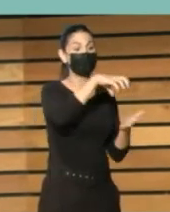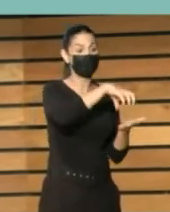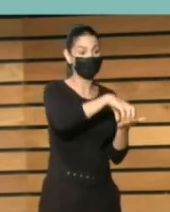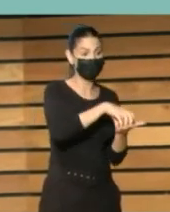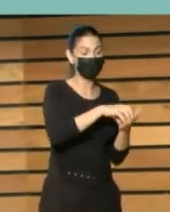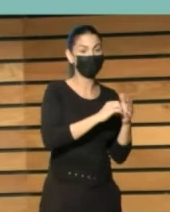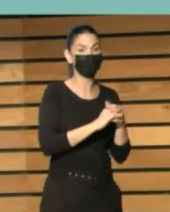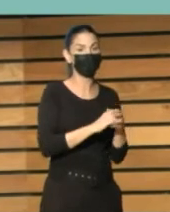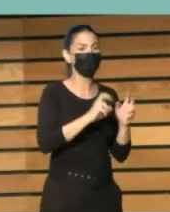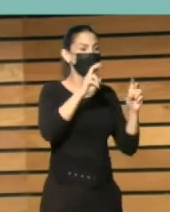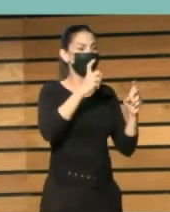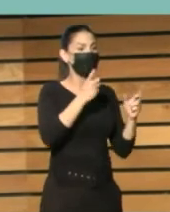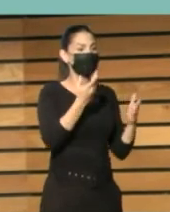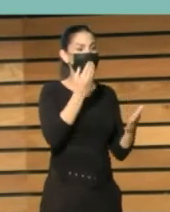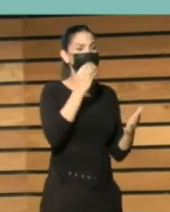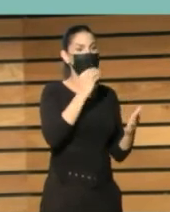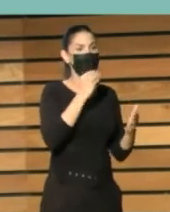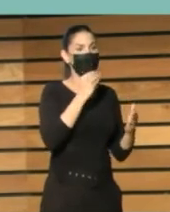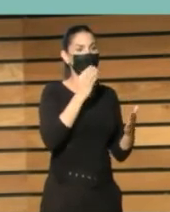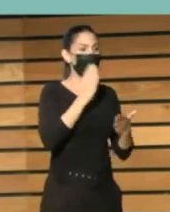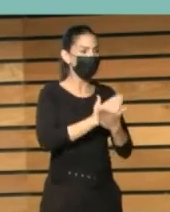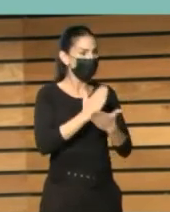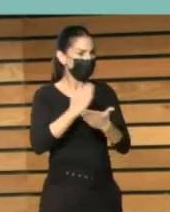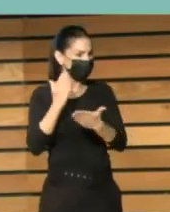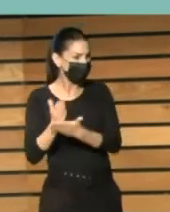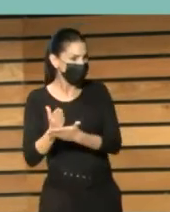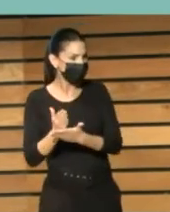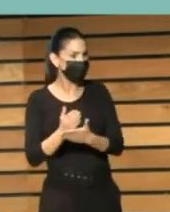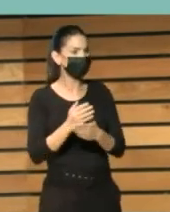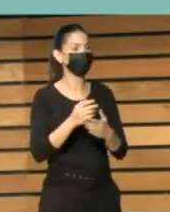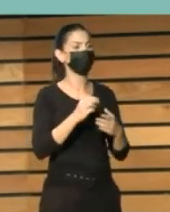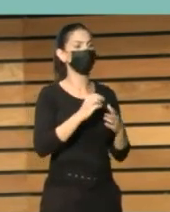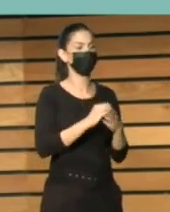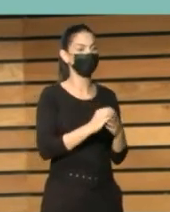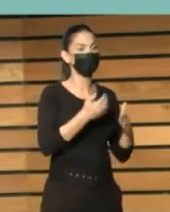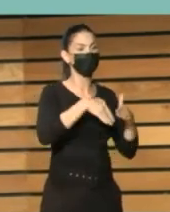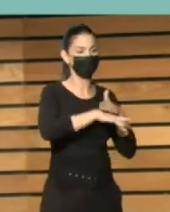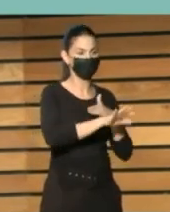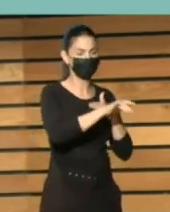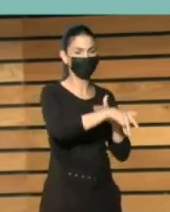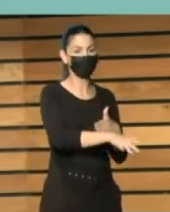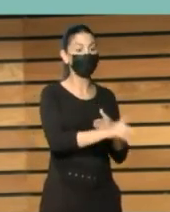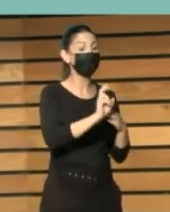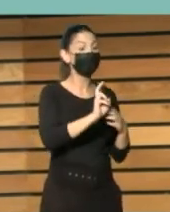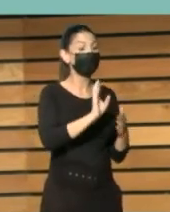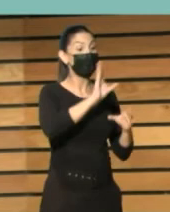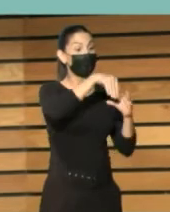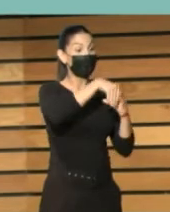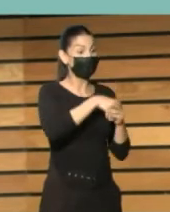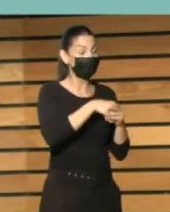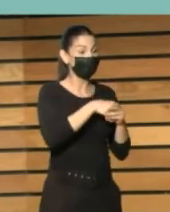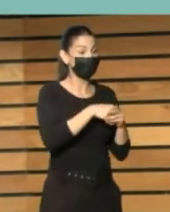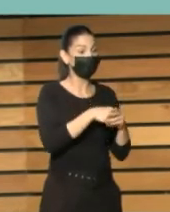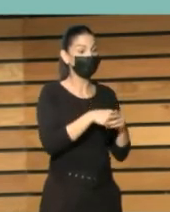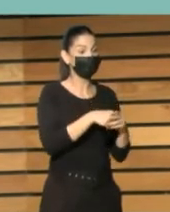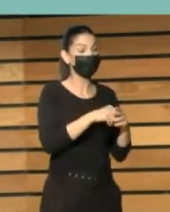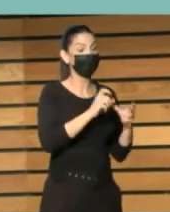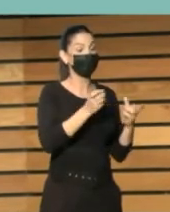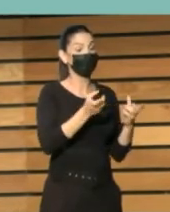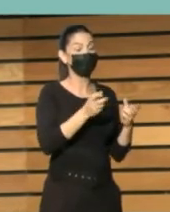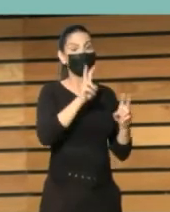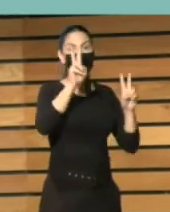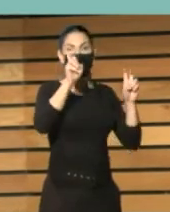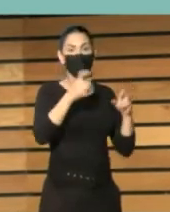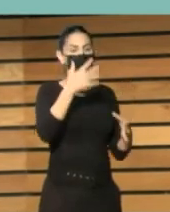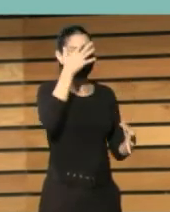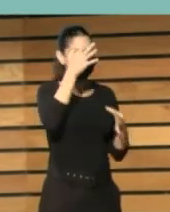archivos. Metadatos que definen la estructura de los archivos dentro de una obra digital. Luego hay metadatos de derechos